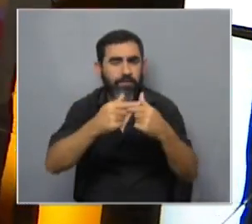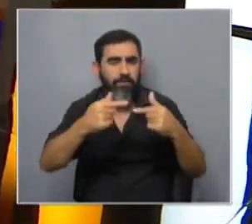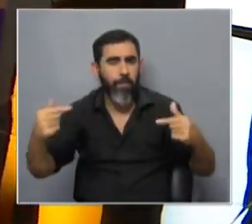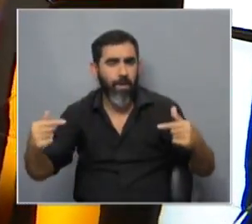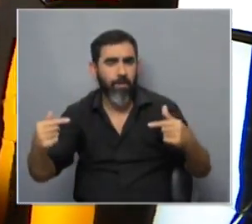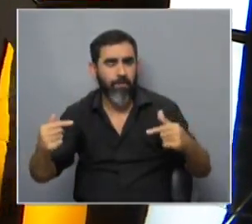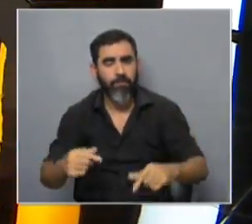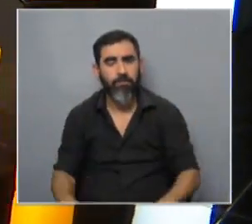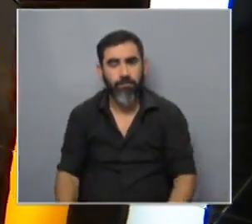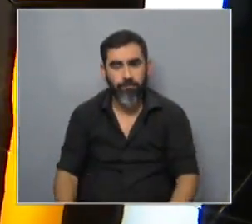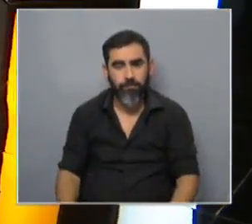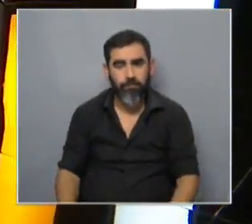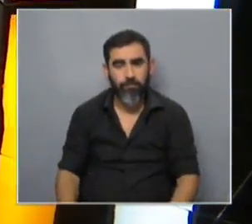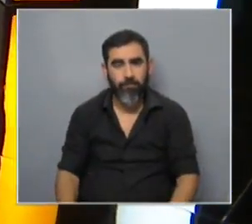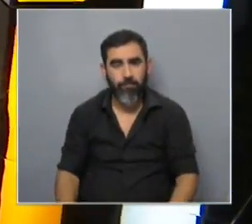siglos?